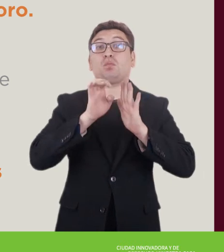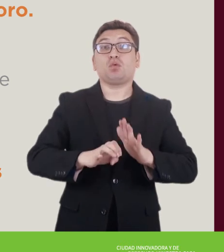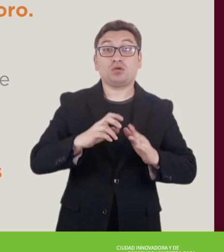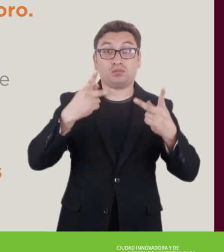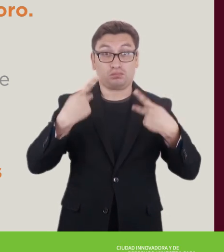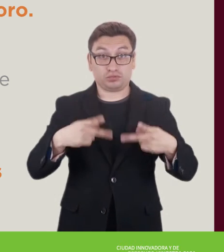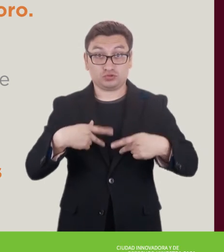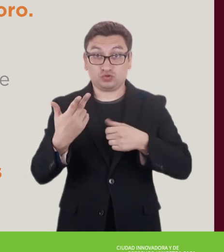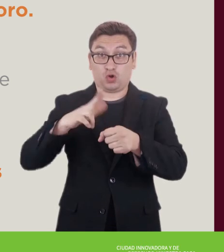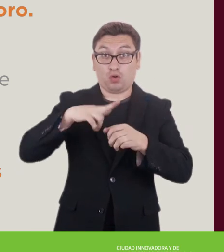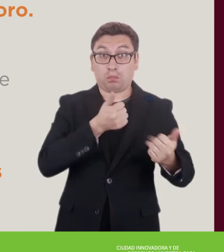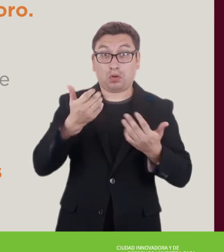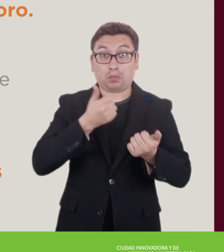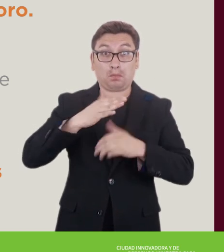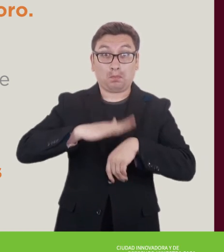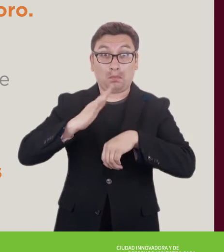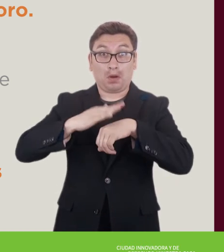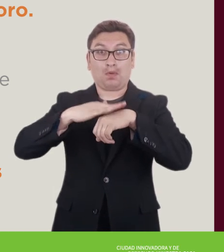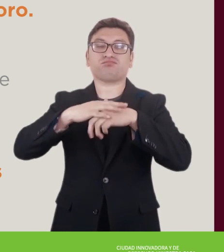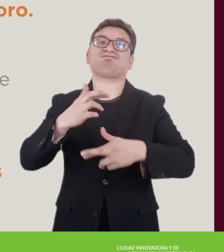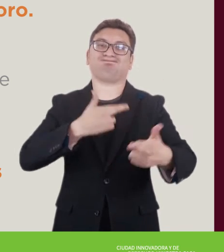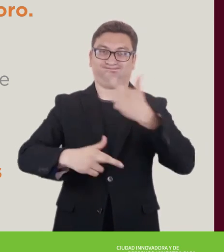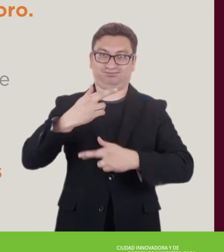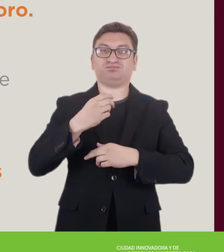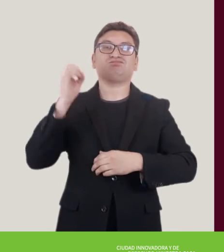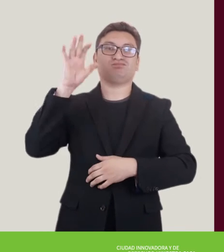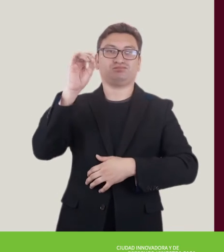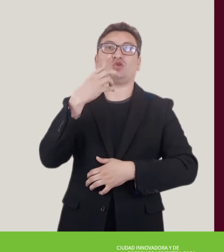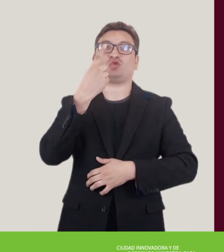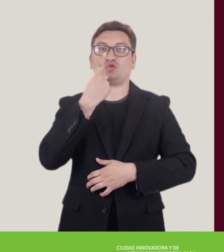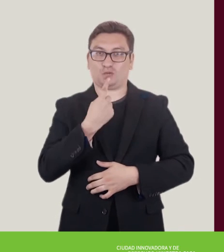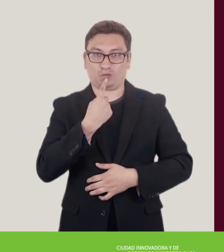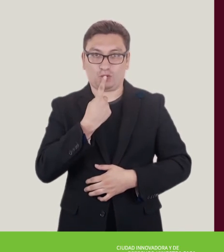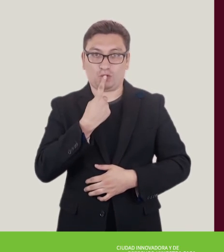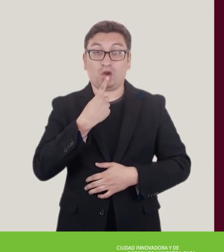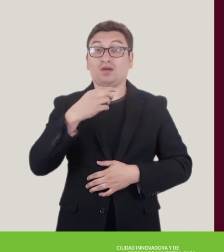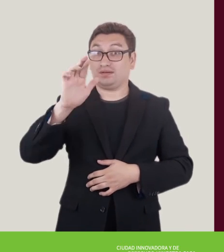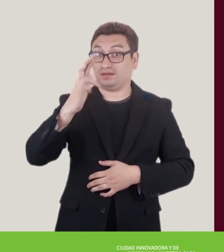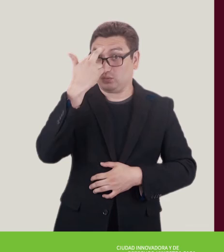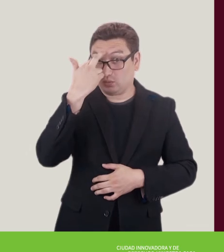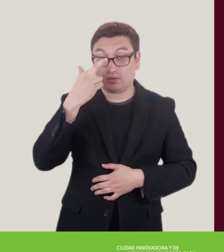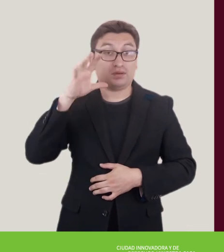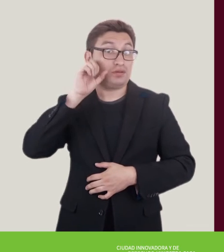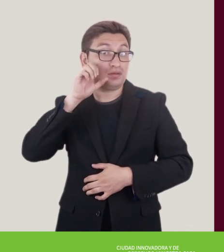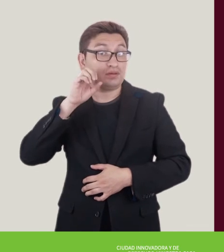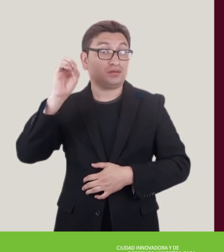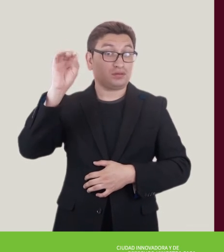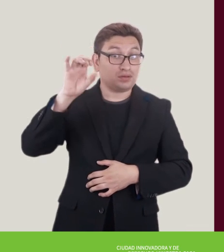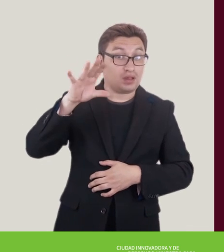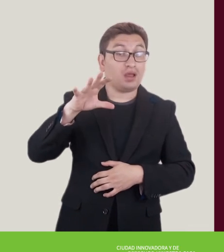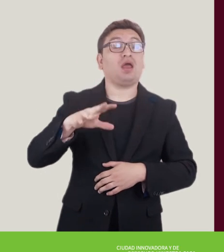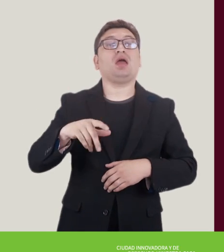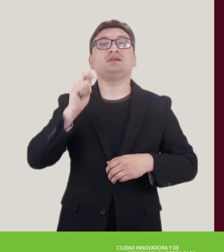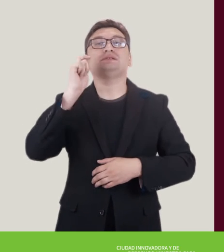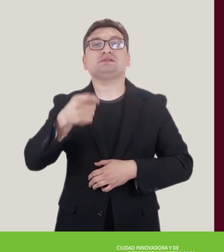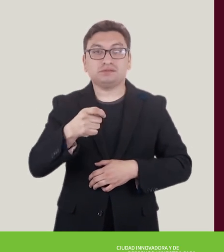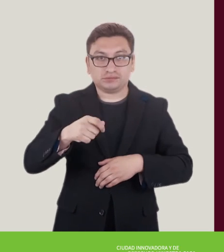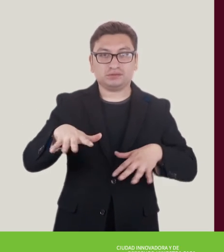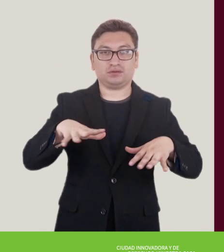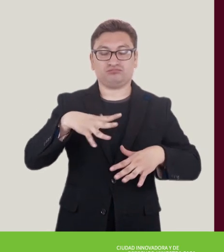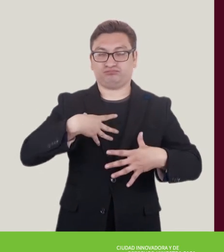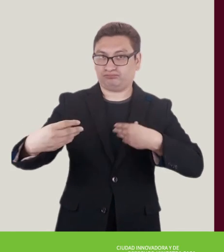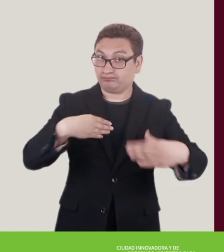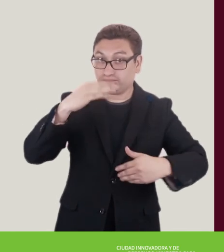tendencia en ocupación hospitalaria, regresaremos al semáforo rojo. Recuerda que cambiar hacia el color naranja no significa que la pandemia